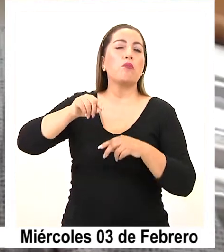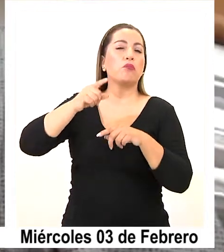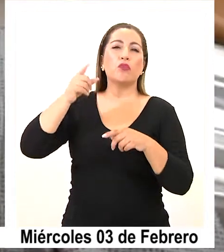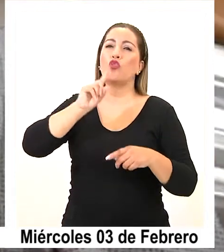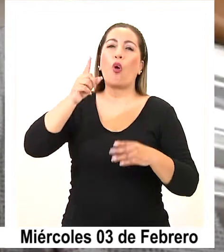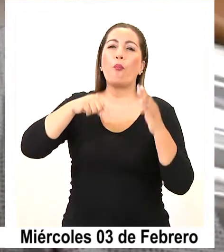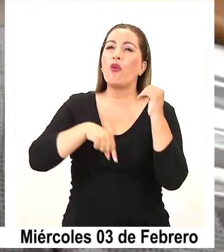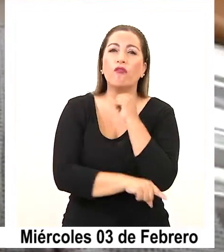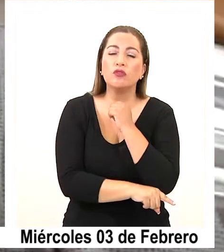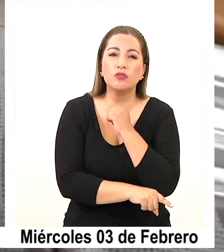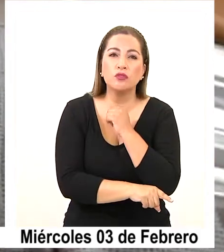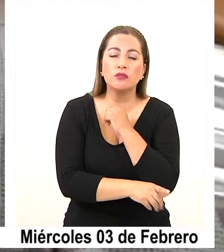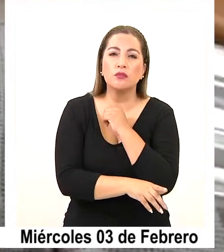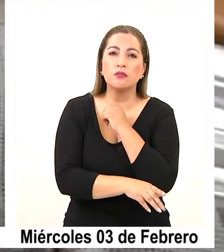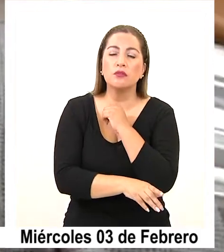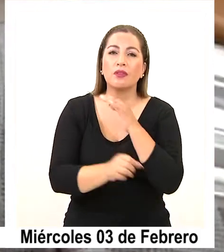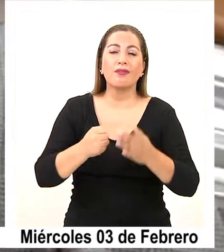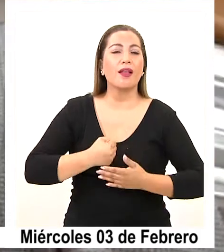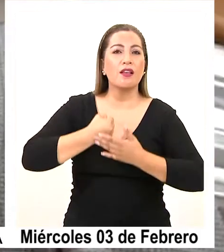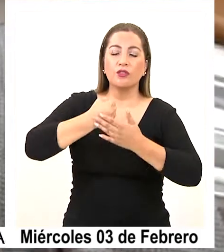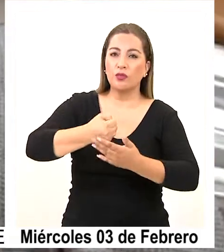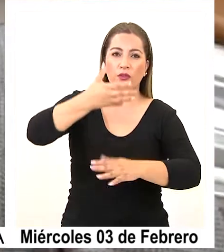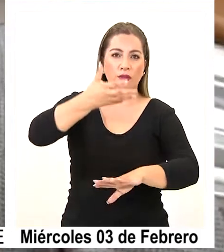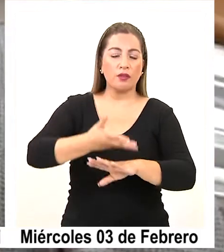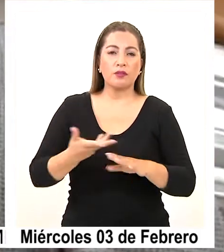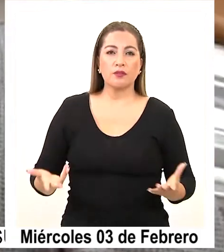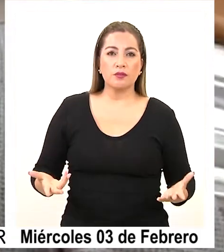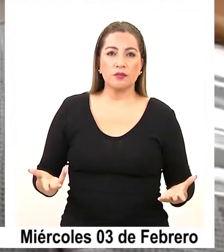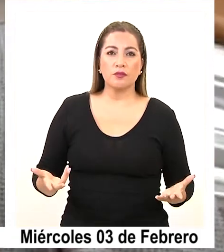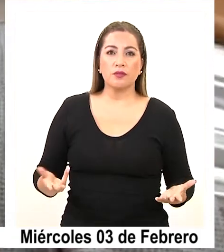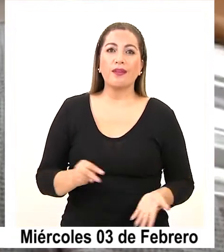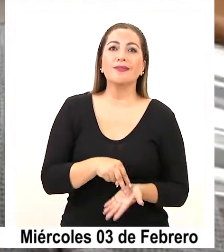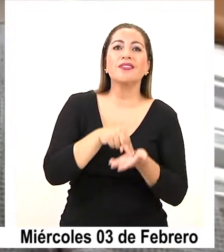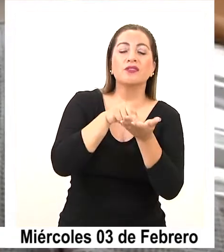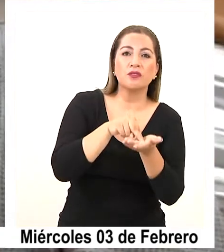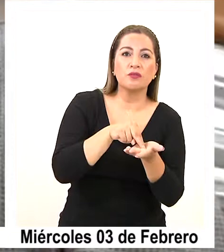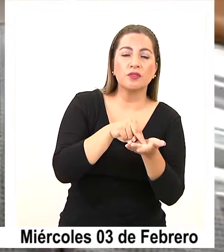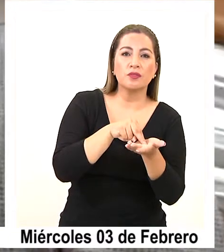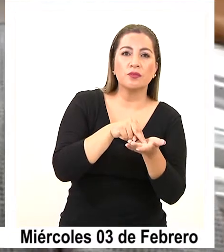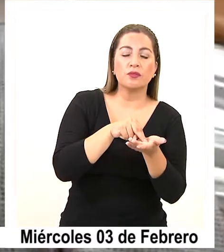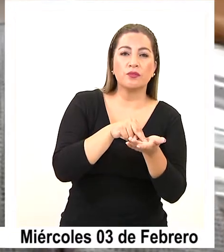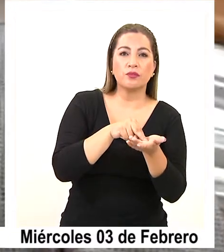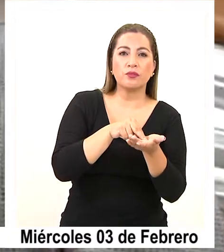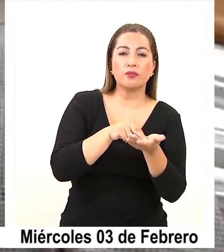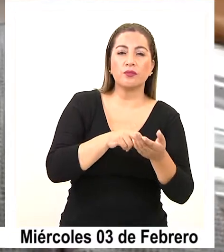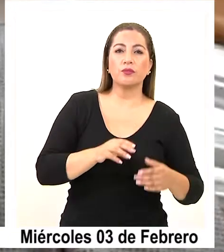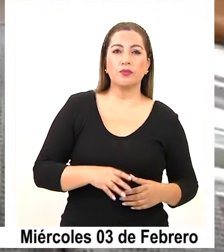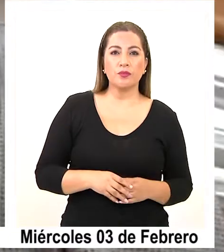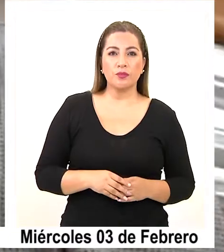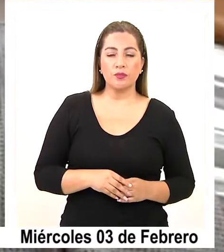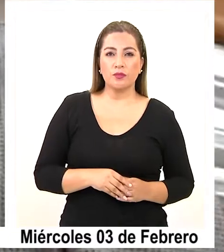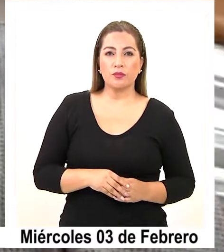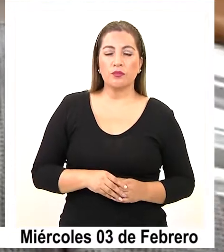de los beneficios de la zona franca y hace un